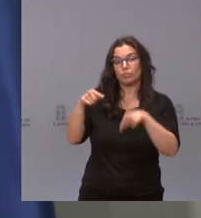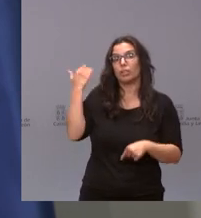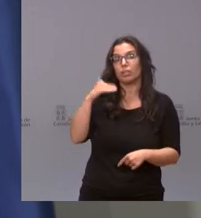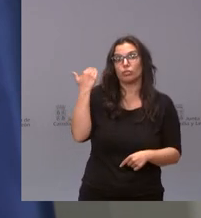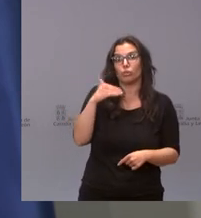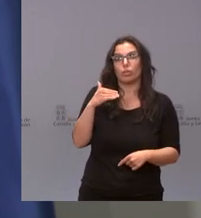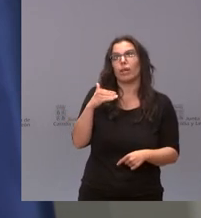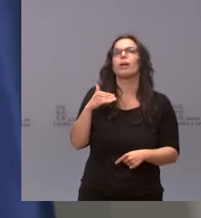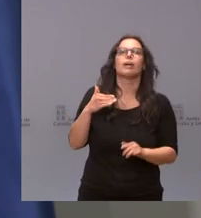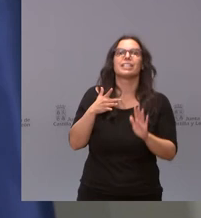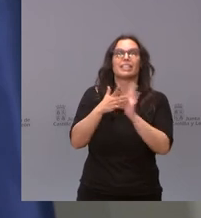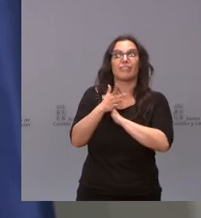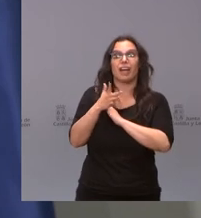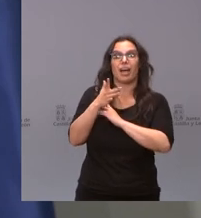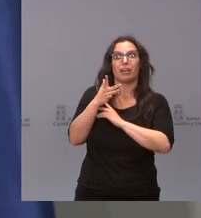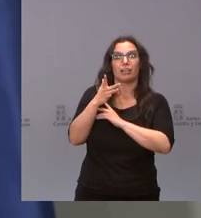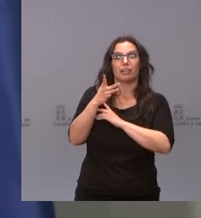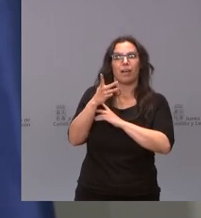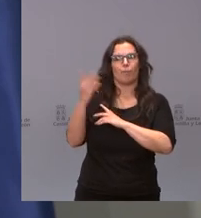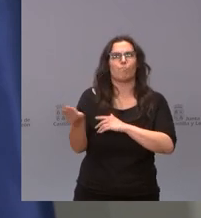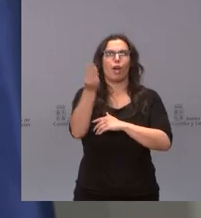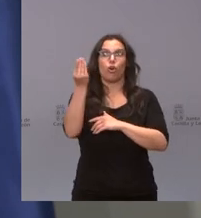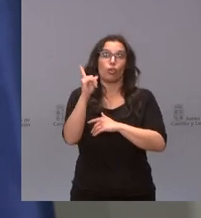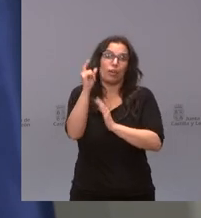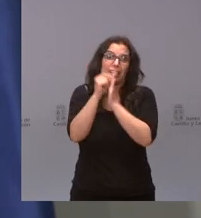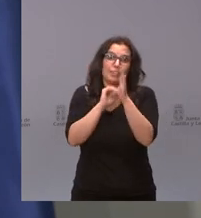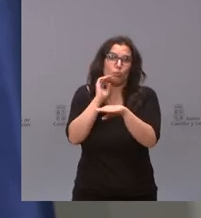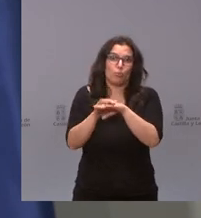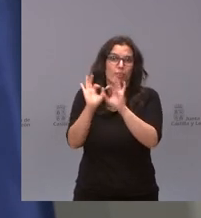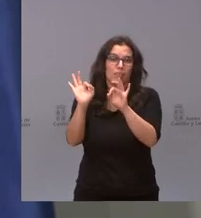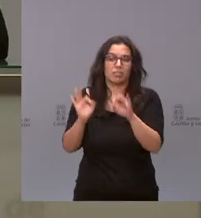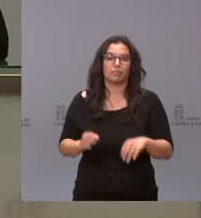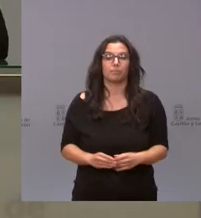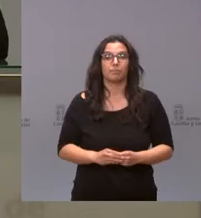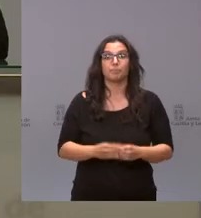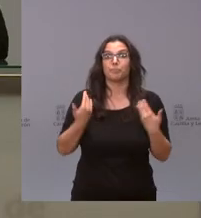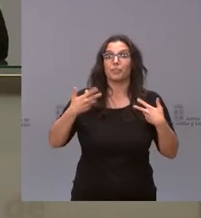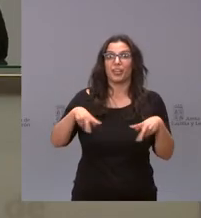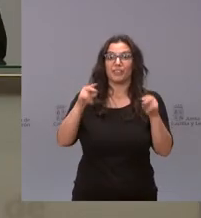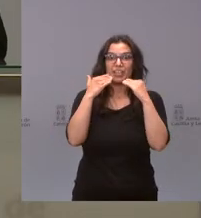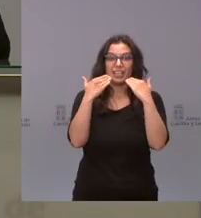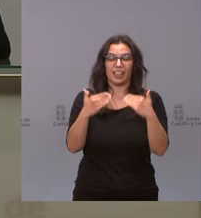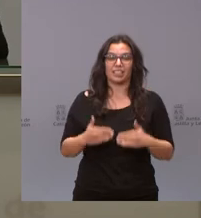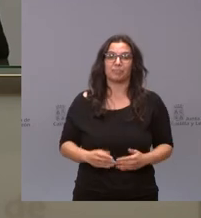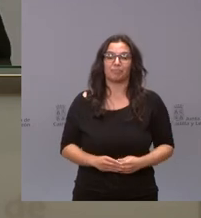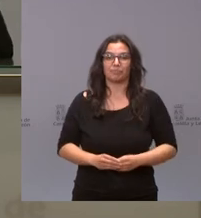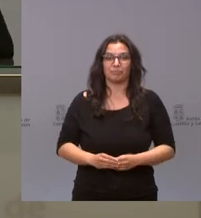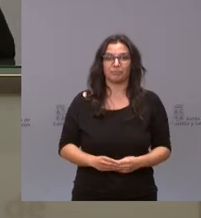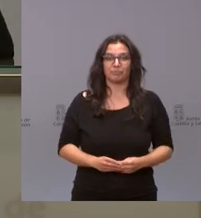no es que salga favorecida es que cumple los criterios que otros no cumplen hemos llegado al final gracias a todos